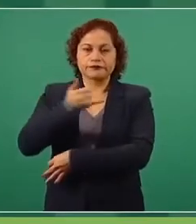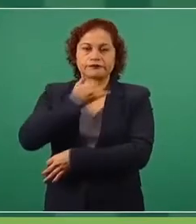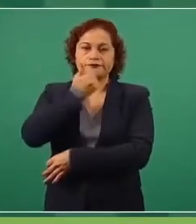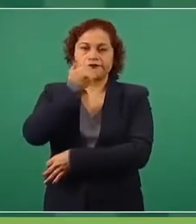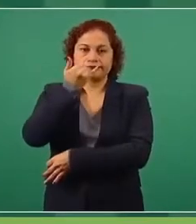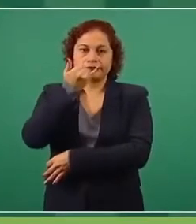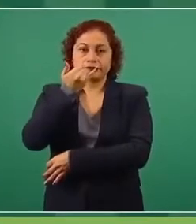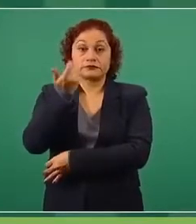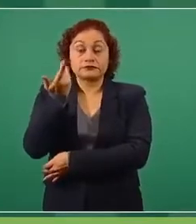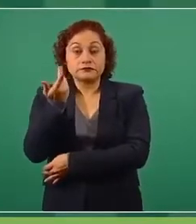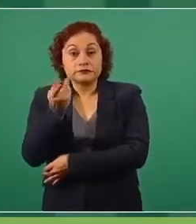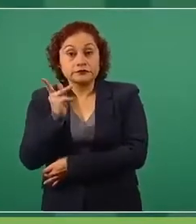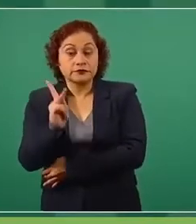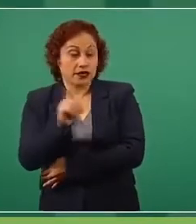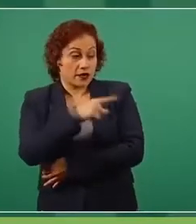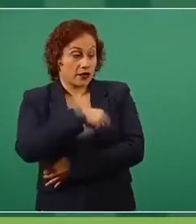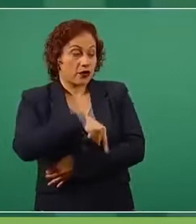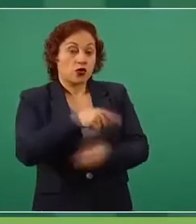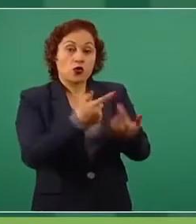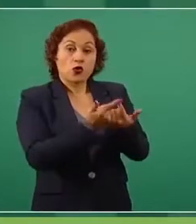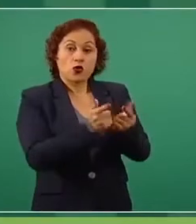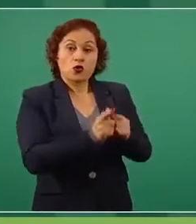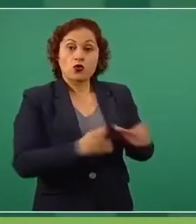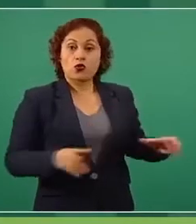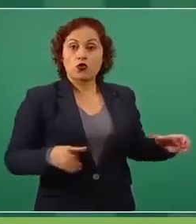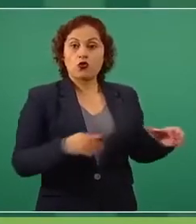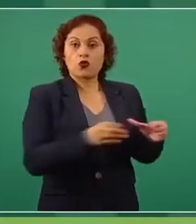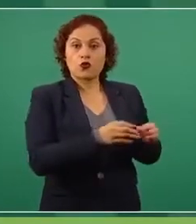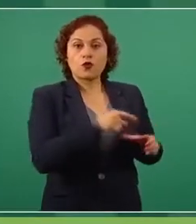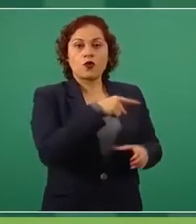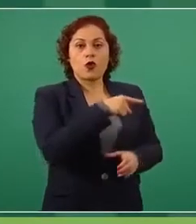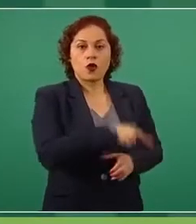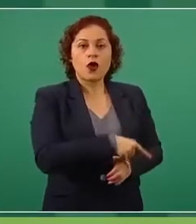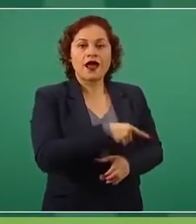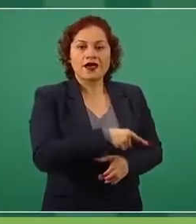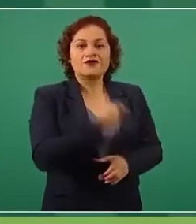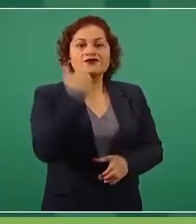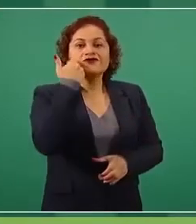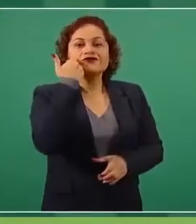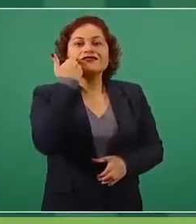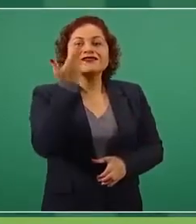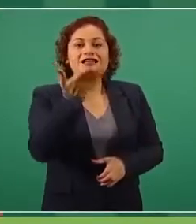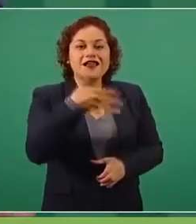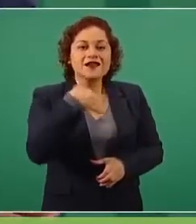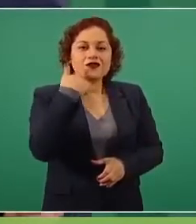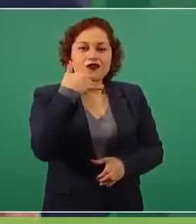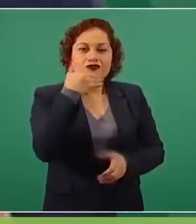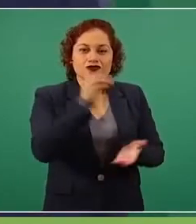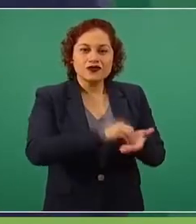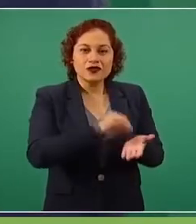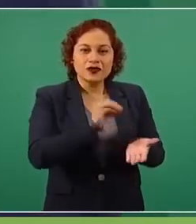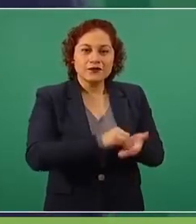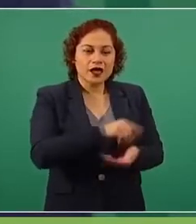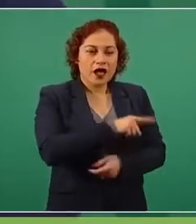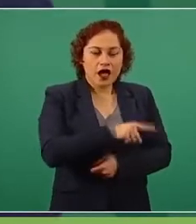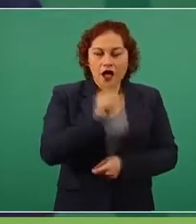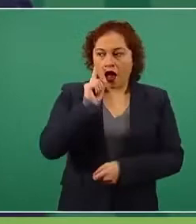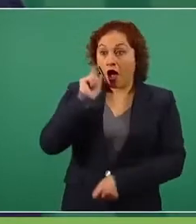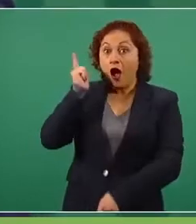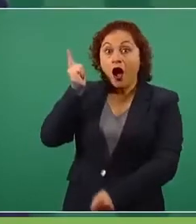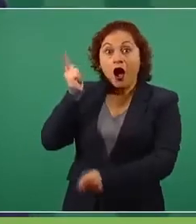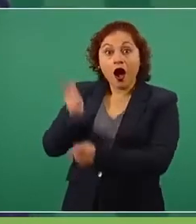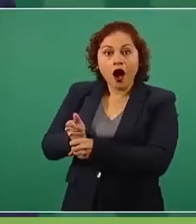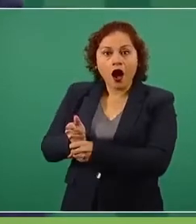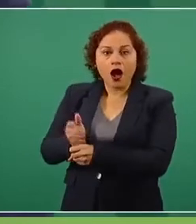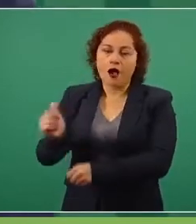corrupto les significa un festín, porque son tiempos de